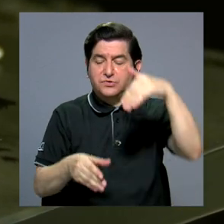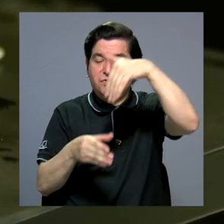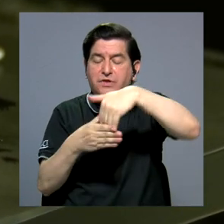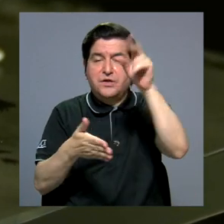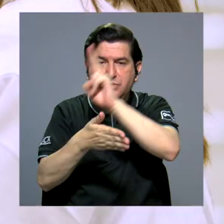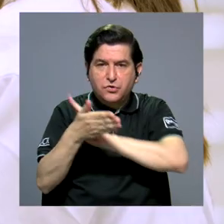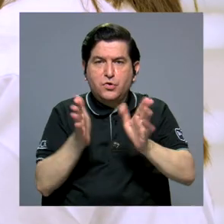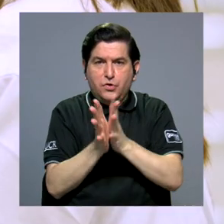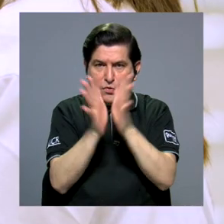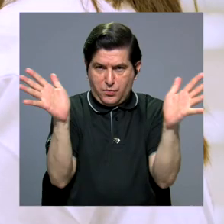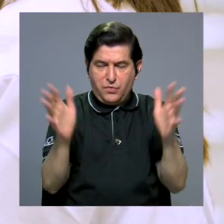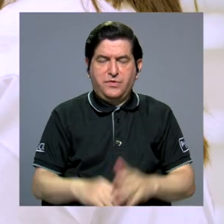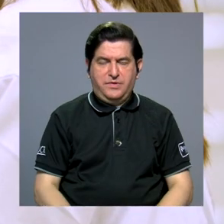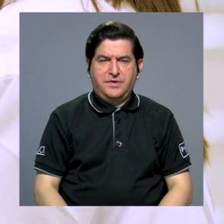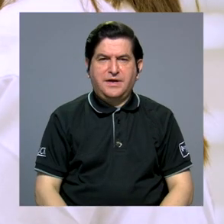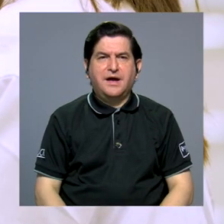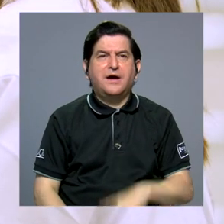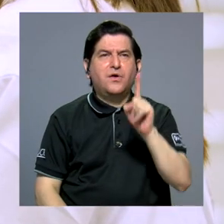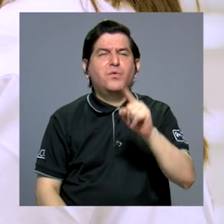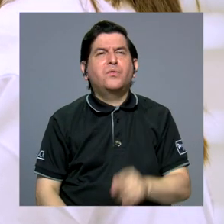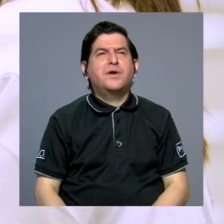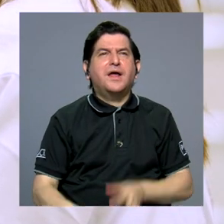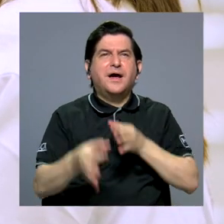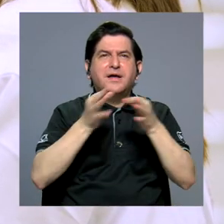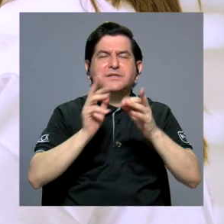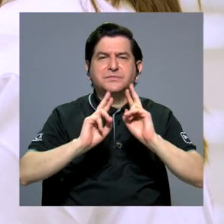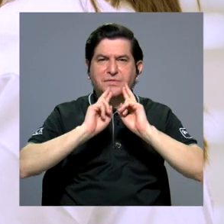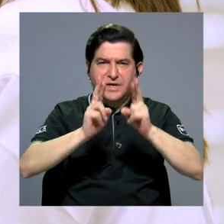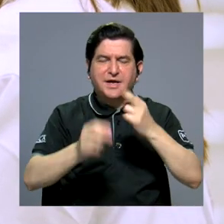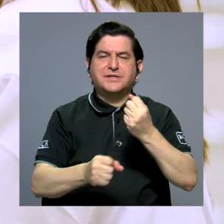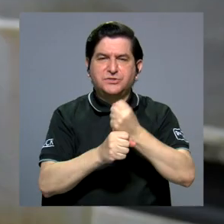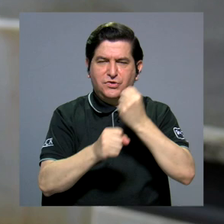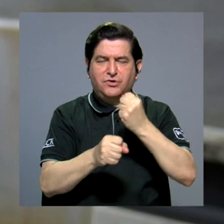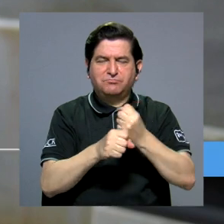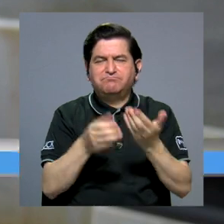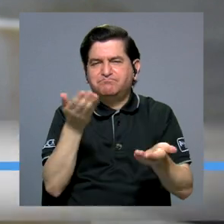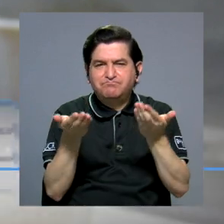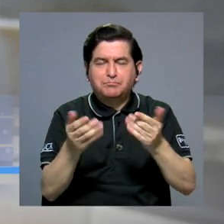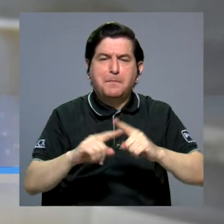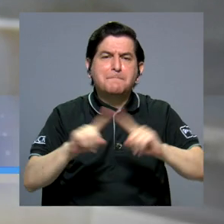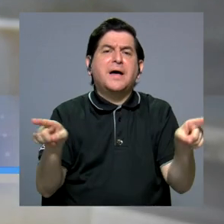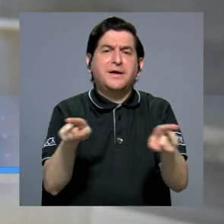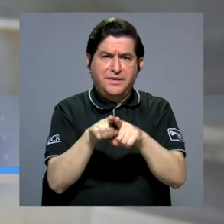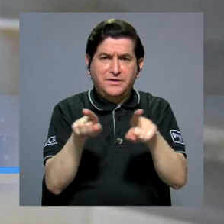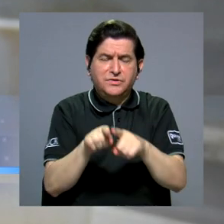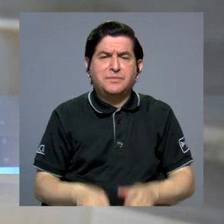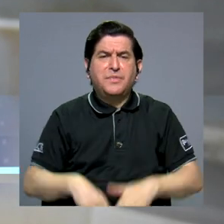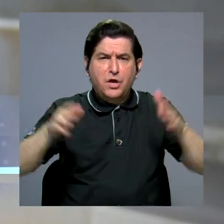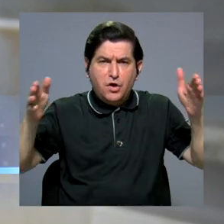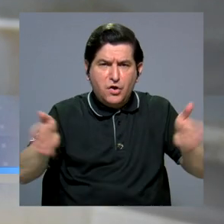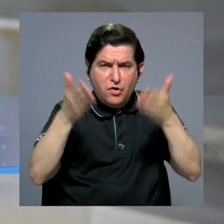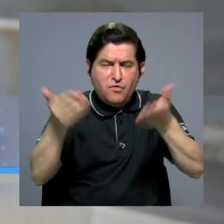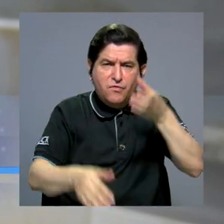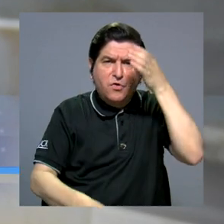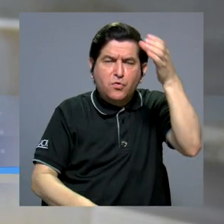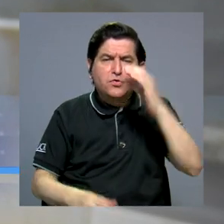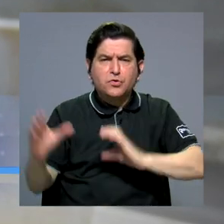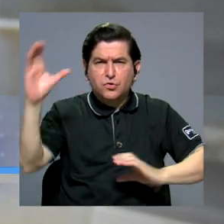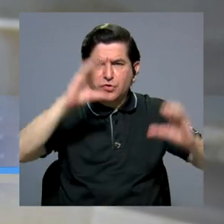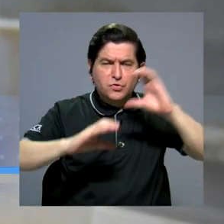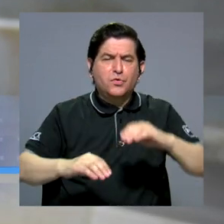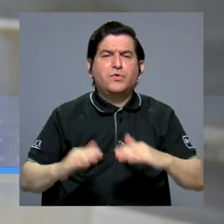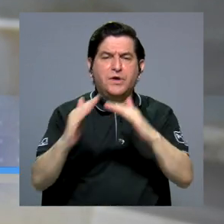las universidades públicas, por decirlo así, una rendición de cuentas de nuestro trabajo, sino también por el fomento de la cultura